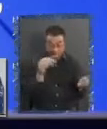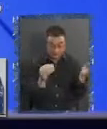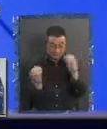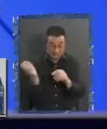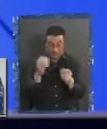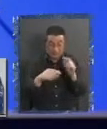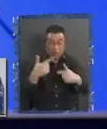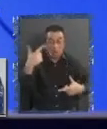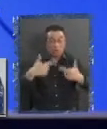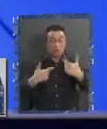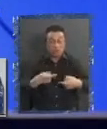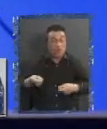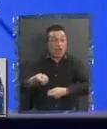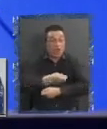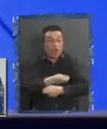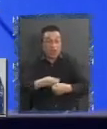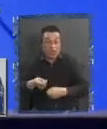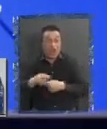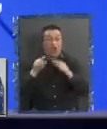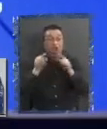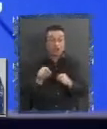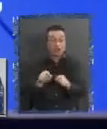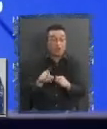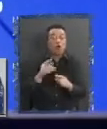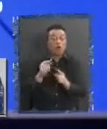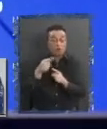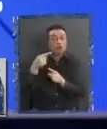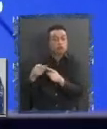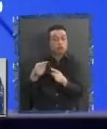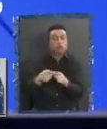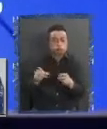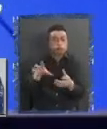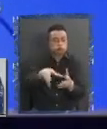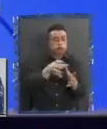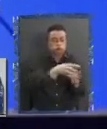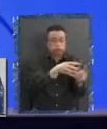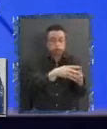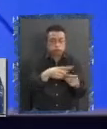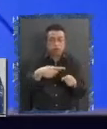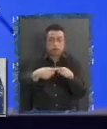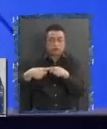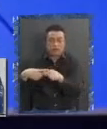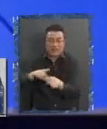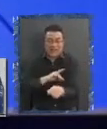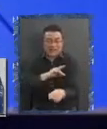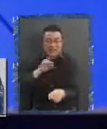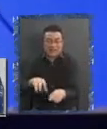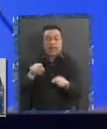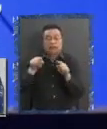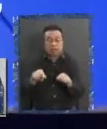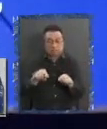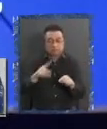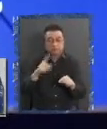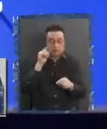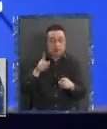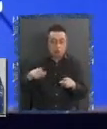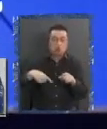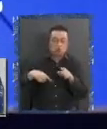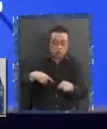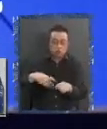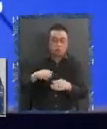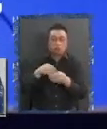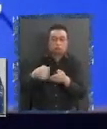económico de parte de amplios sectores de la sociedad chilena ha implicado en la marginación y la pobreza, porque